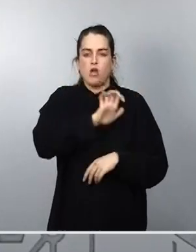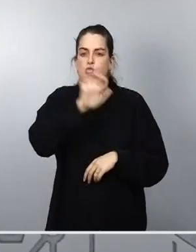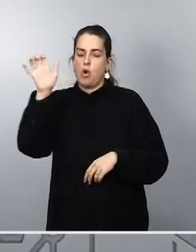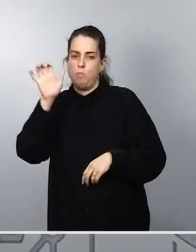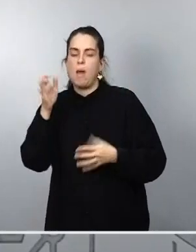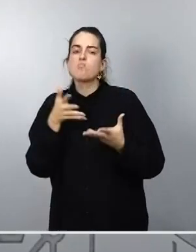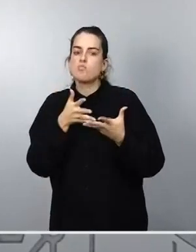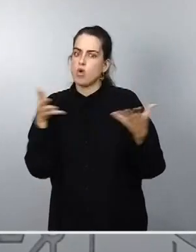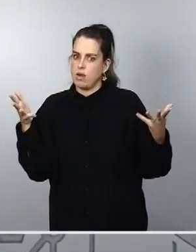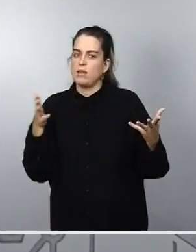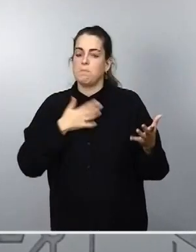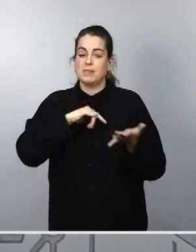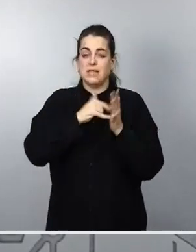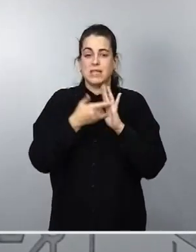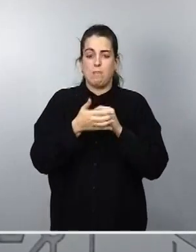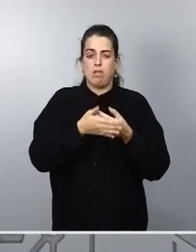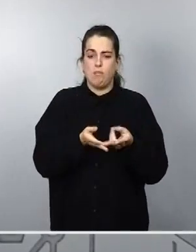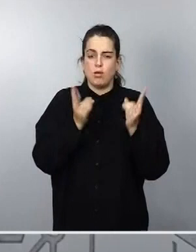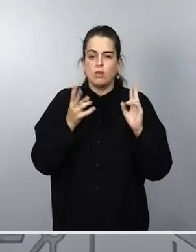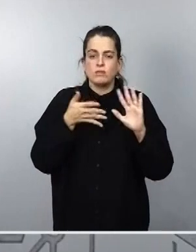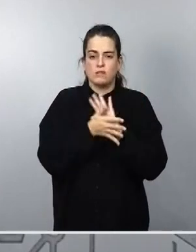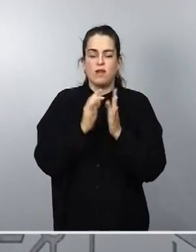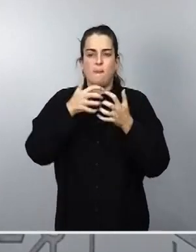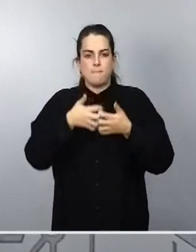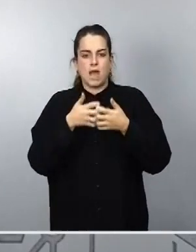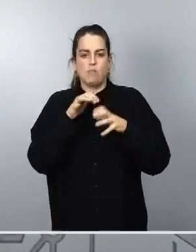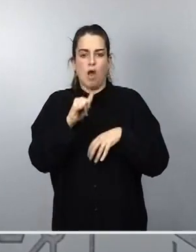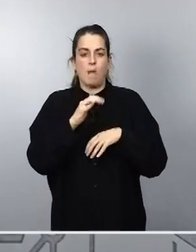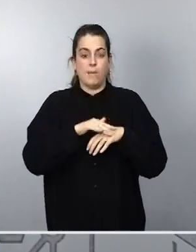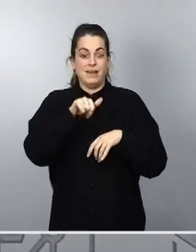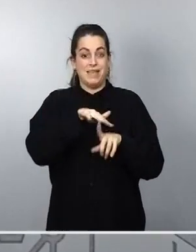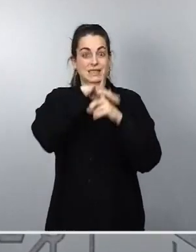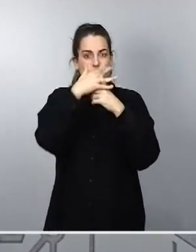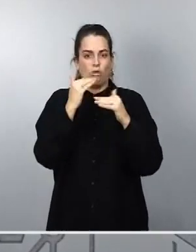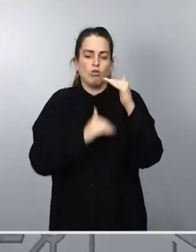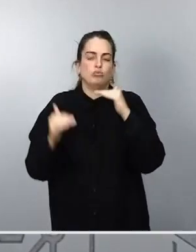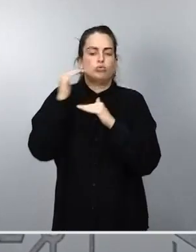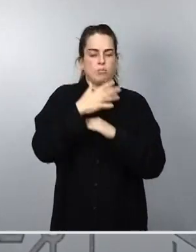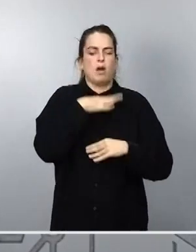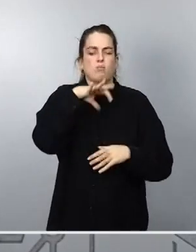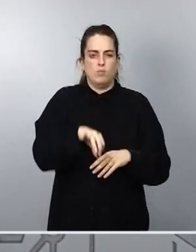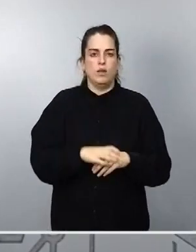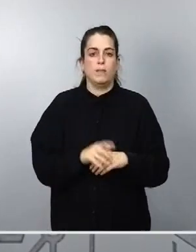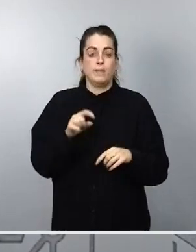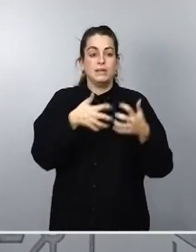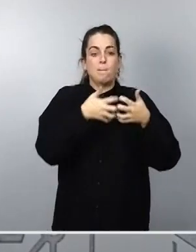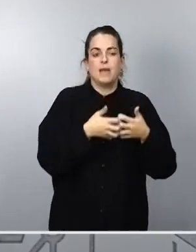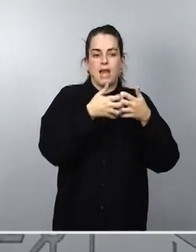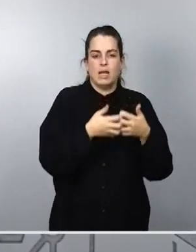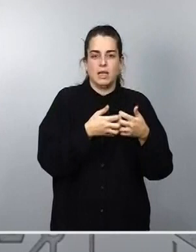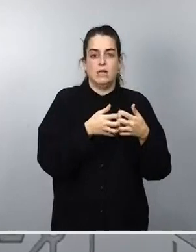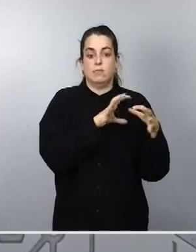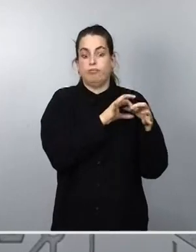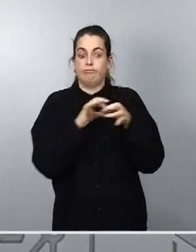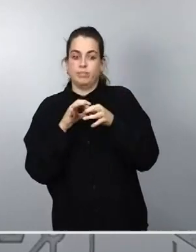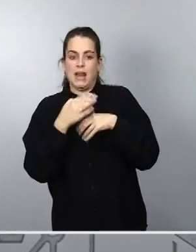democrático dispone de mecanismos para superar una situación de esta naturaleza. Y ese mecanismo, como corresponde en una democracia, no es otro,